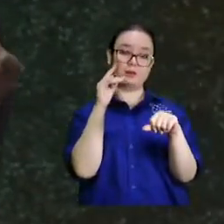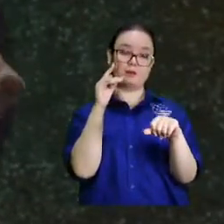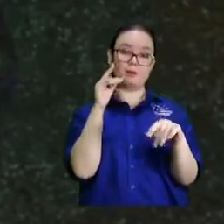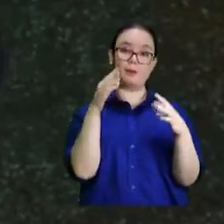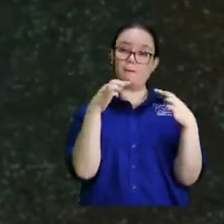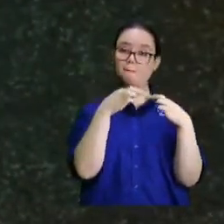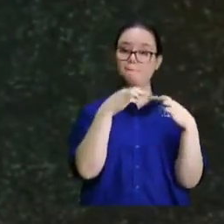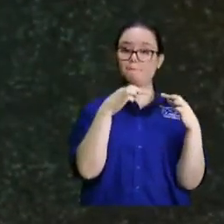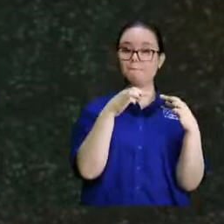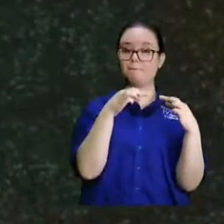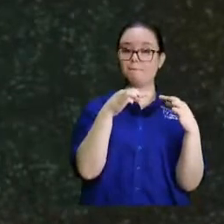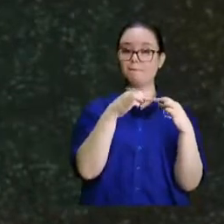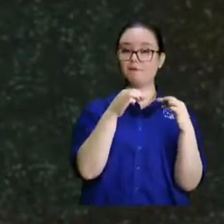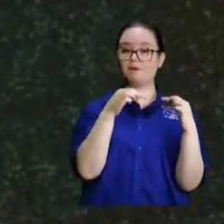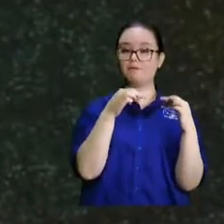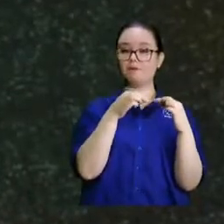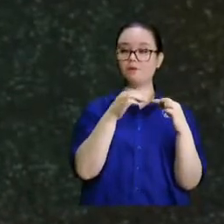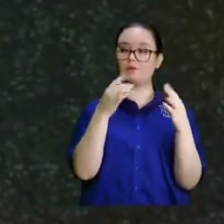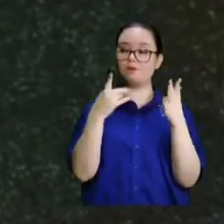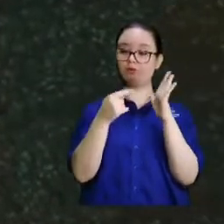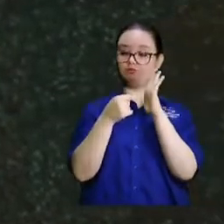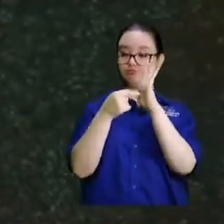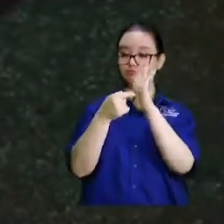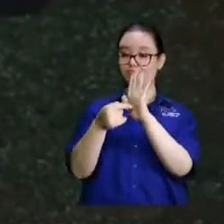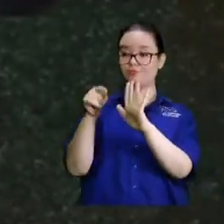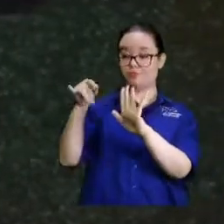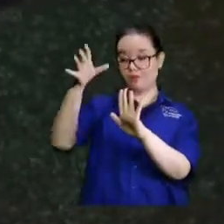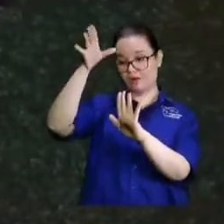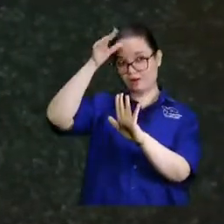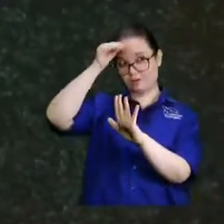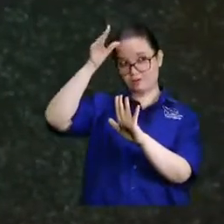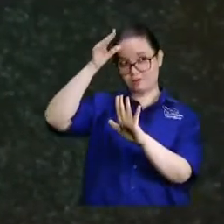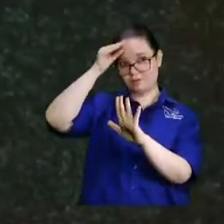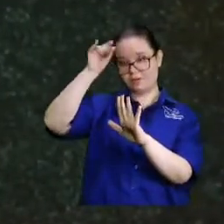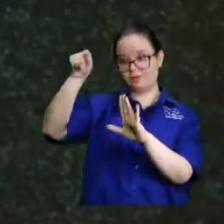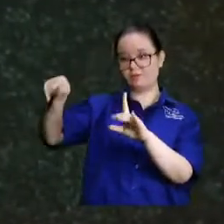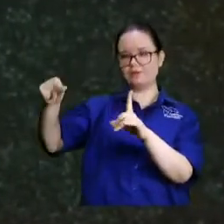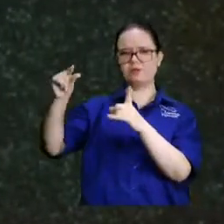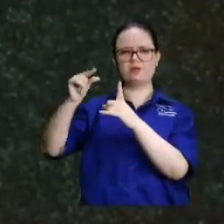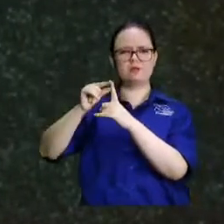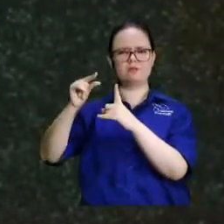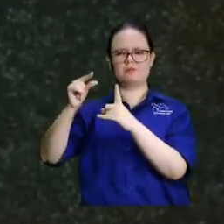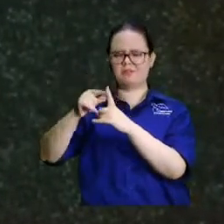a unos para que prendieran a no blasfemar porque su palabra era como gangrena